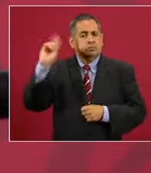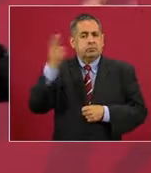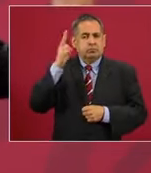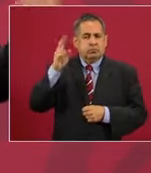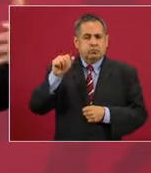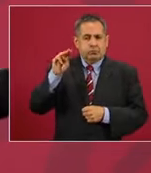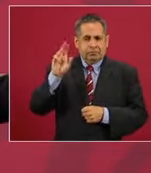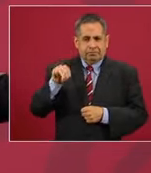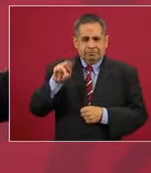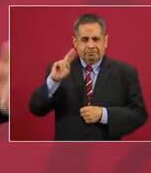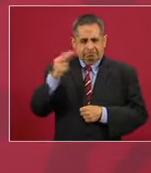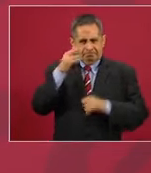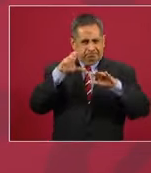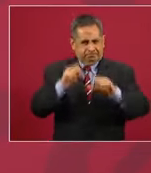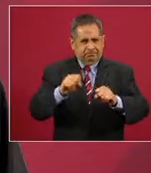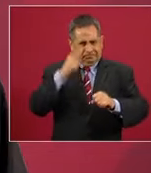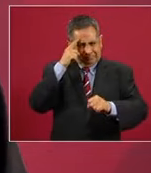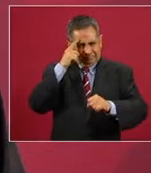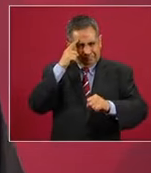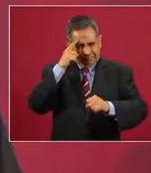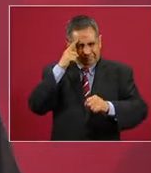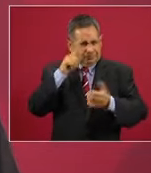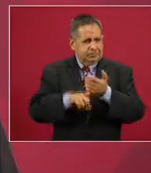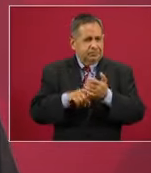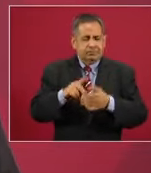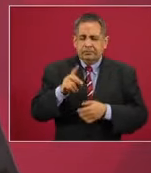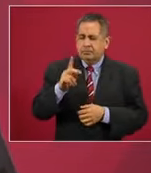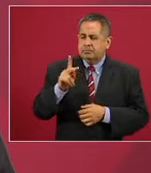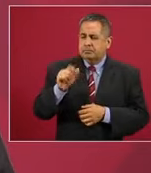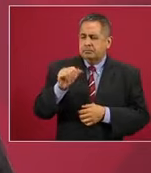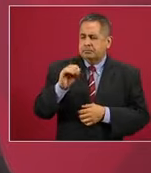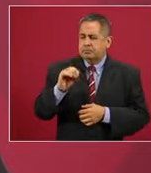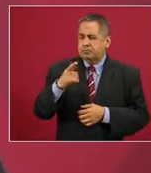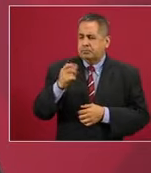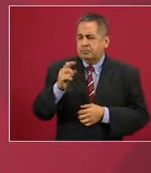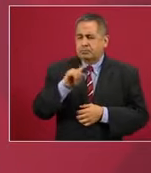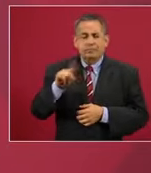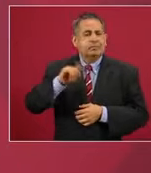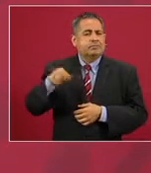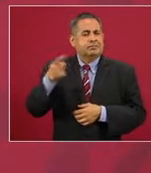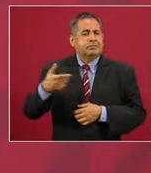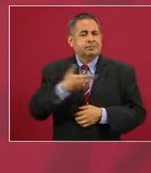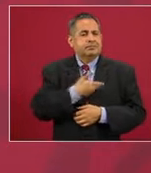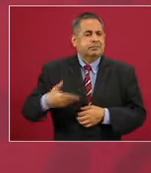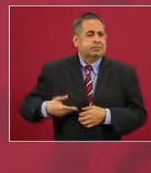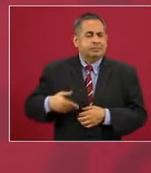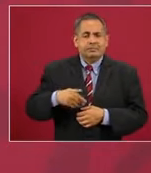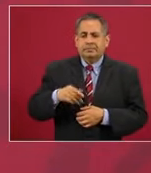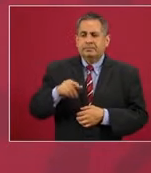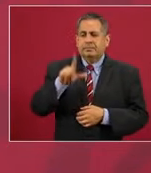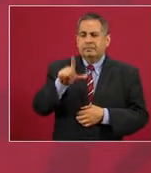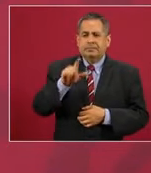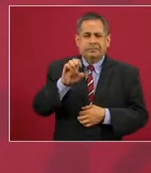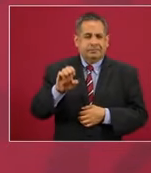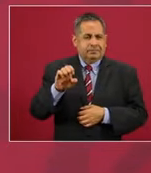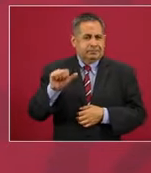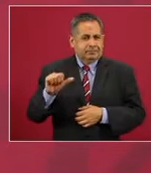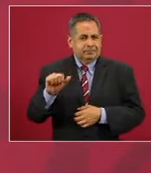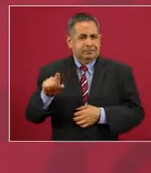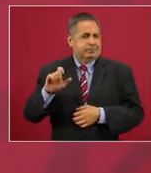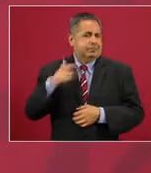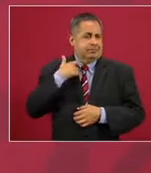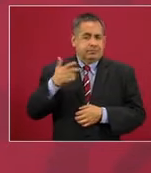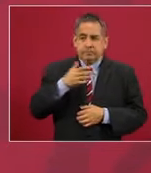un grupo, estaba don Pablo González Casanova, ayer al presidente Echeverría, quien gobernaba,